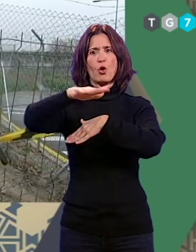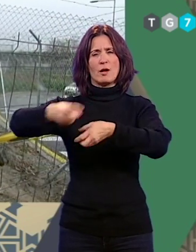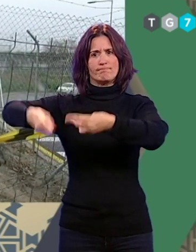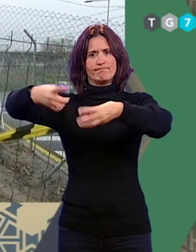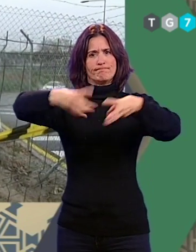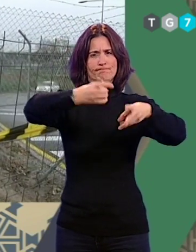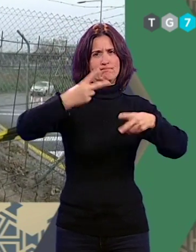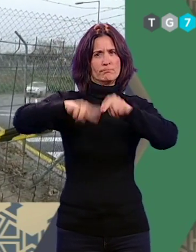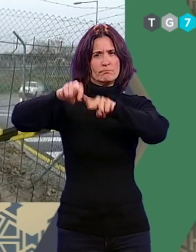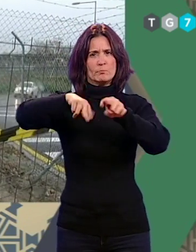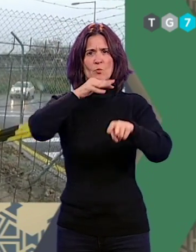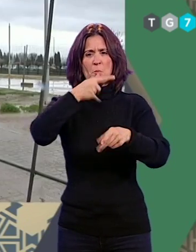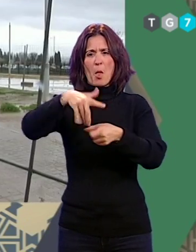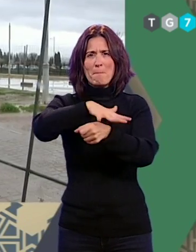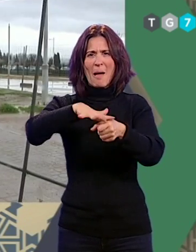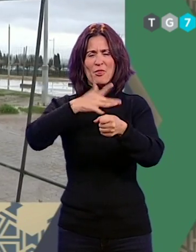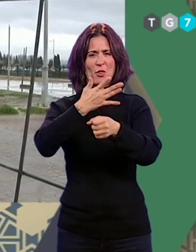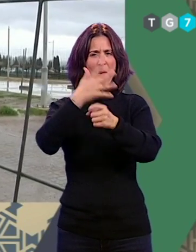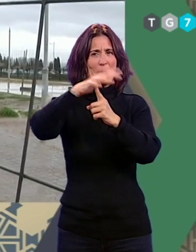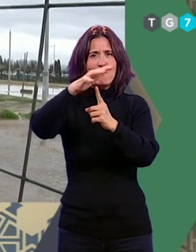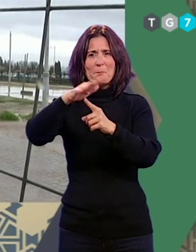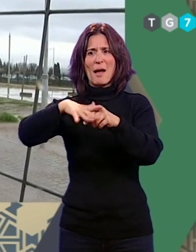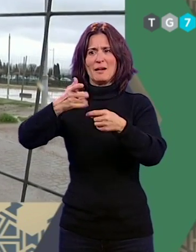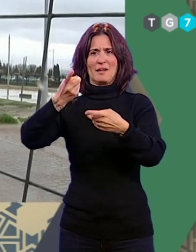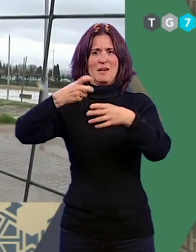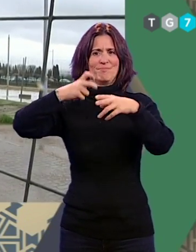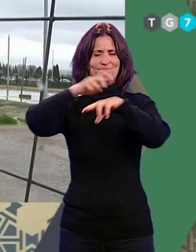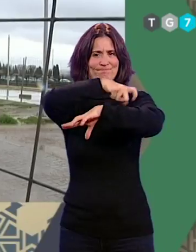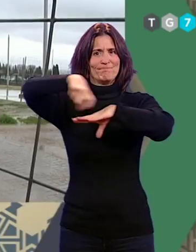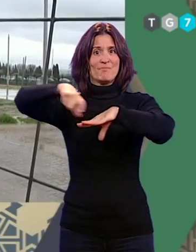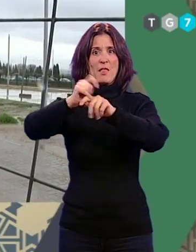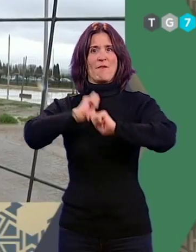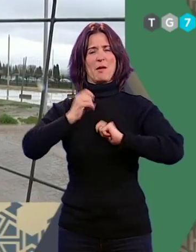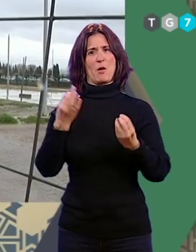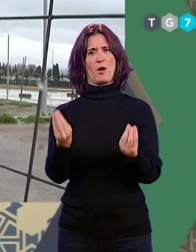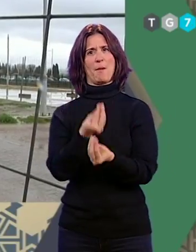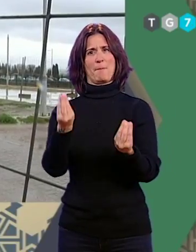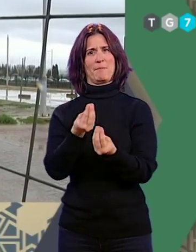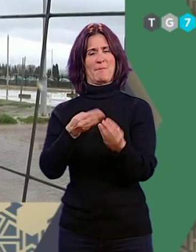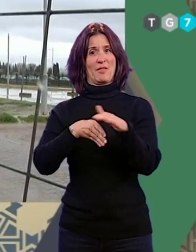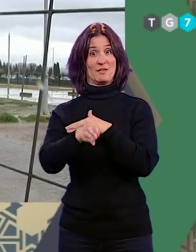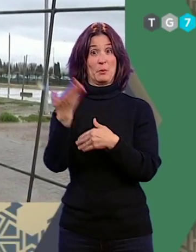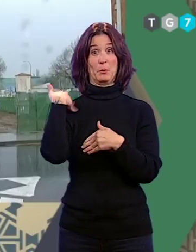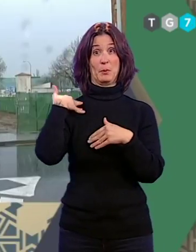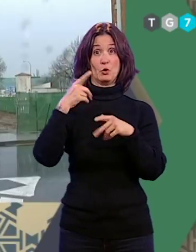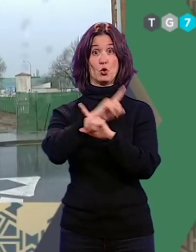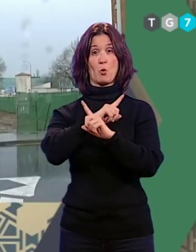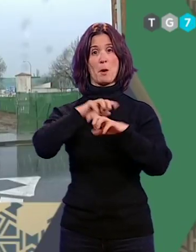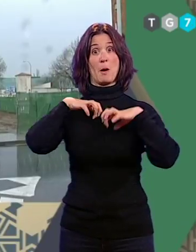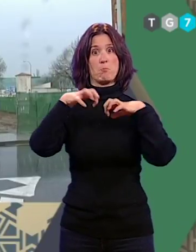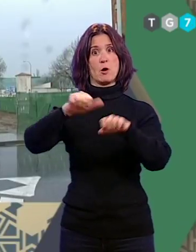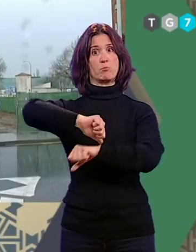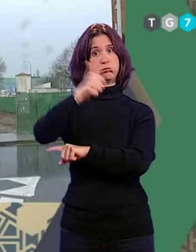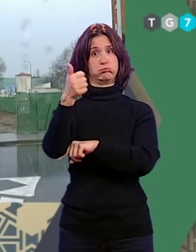incluyendo un espacio de juegos, un paso inferior y mejoras en accesibilidad. Mediante una moción aprobada en noviembre se trasladó al